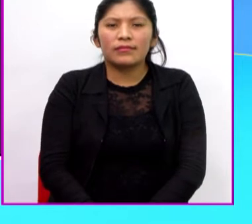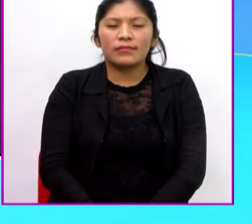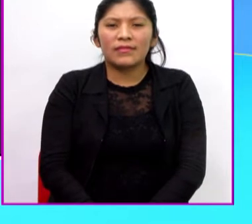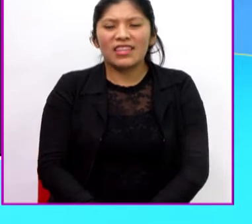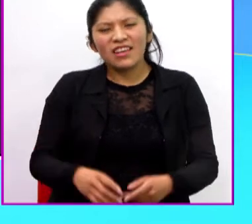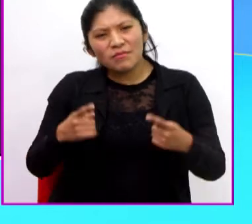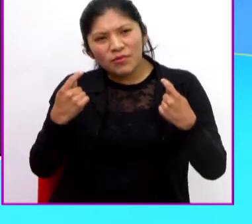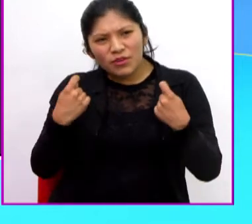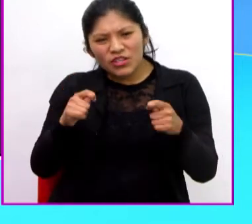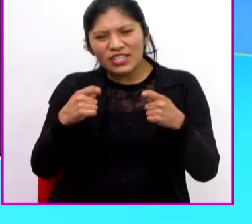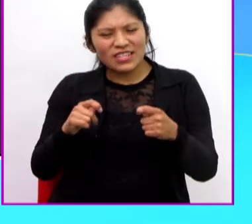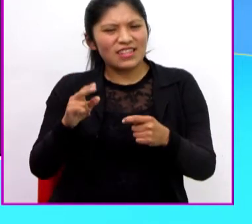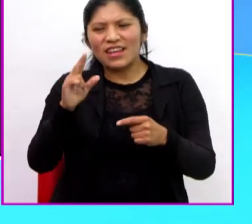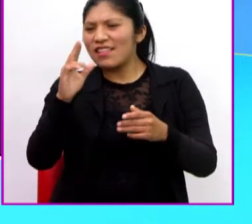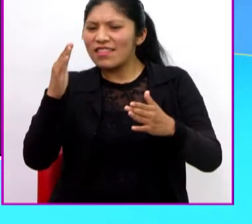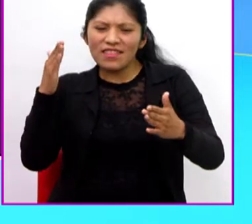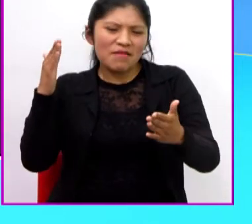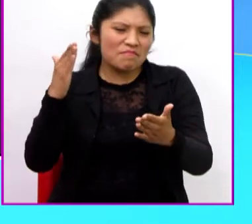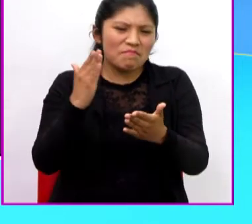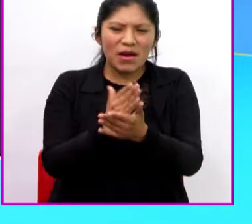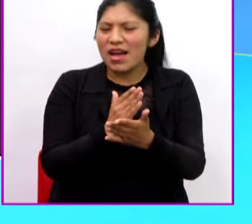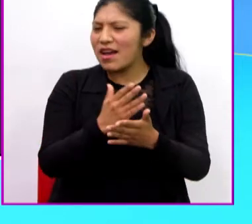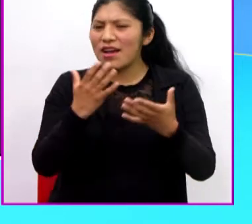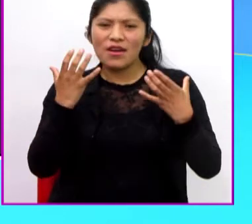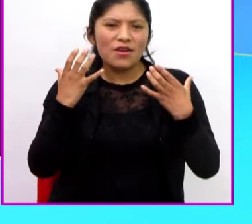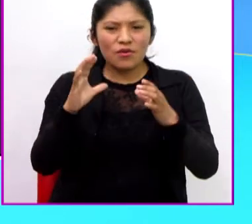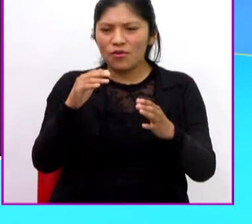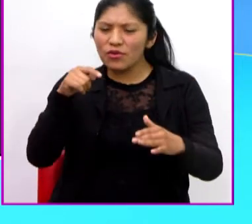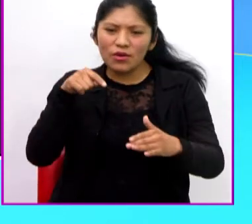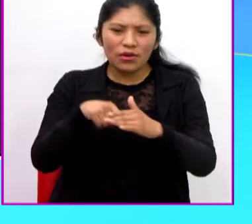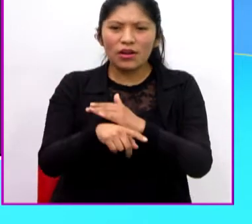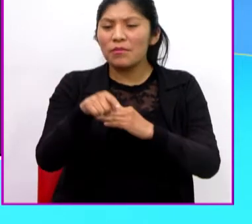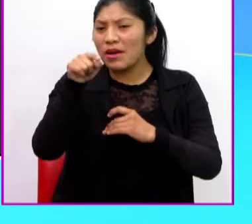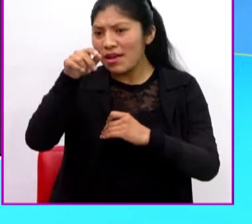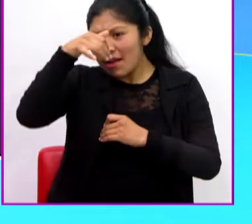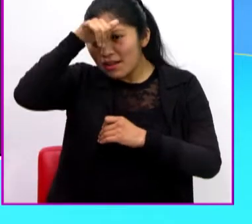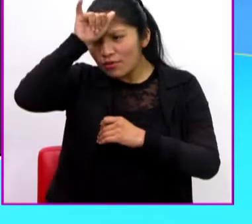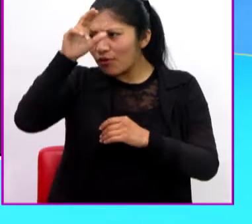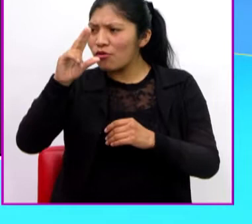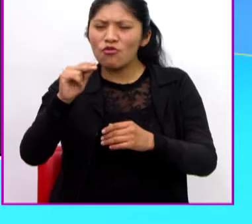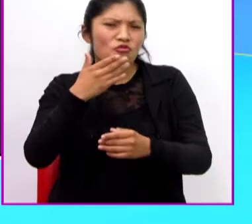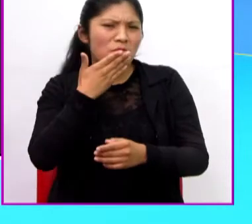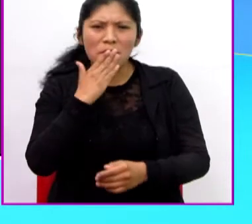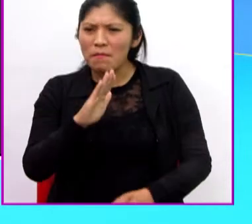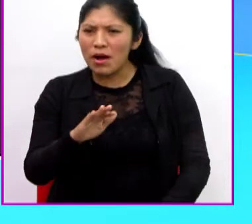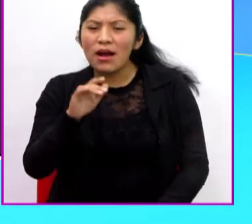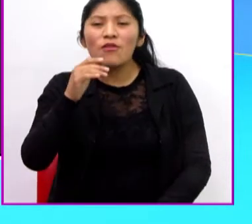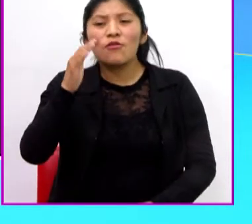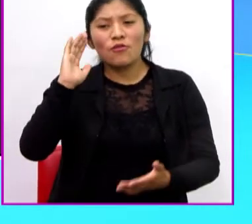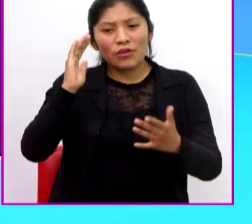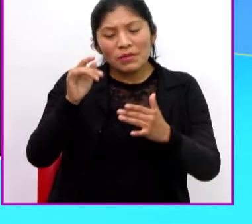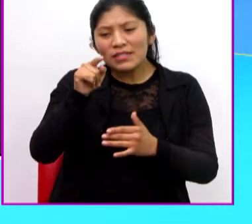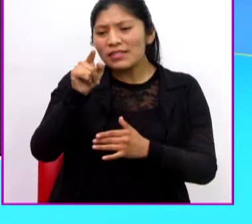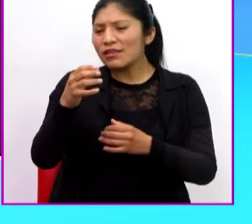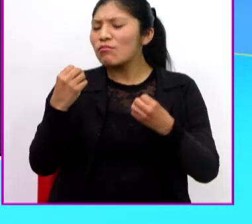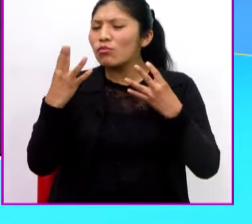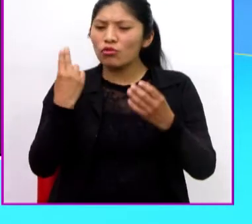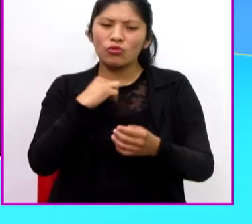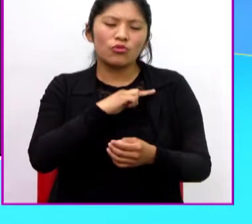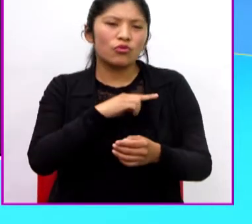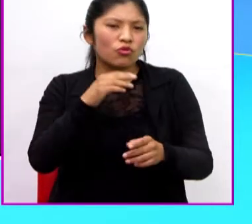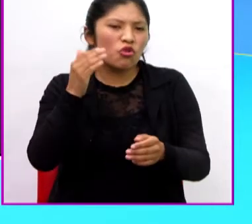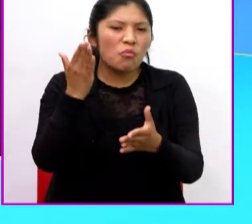Trataré de evitar que lo maten. Me he dado cuenta que el MISINCO no es malo. Lo que pasa es que mucho lo molestamos.